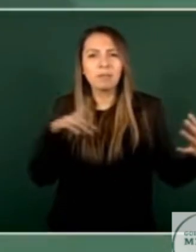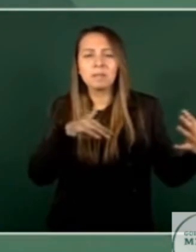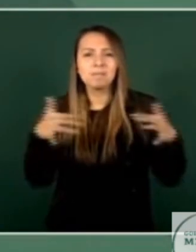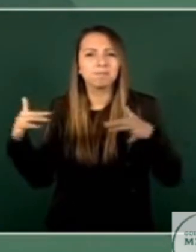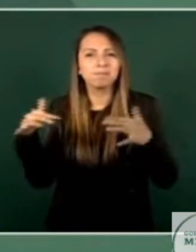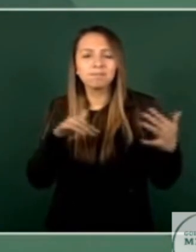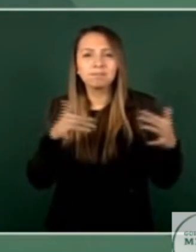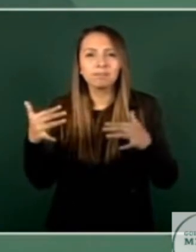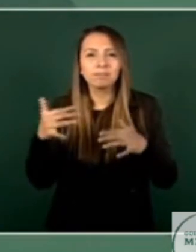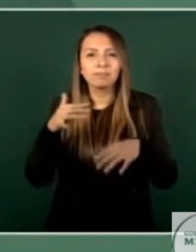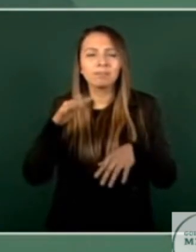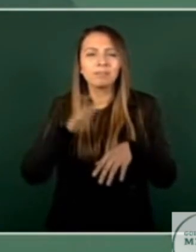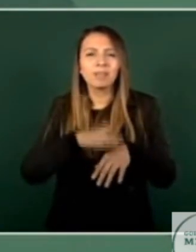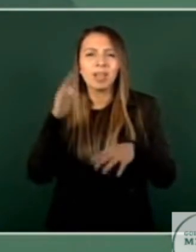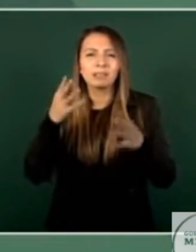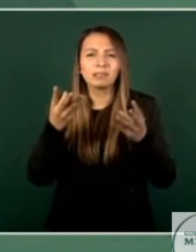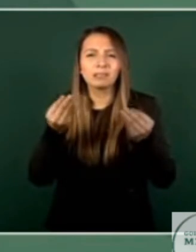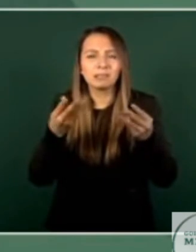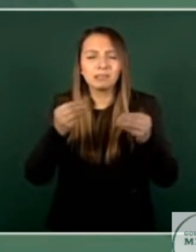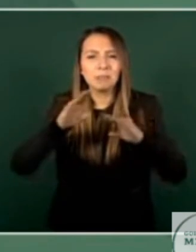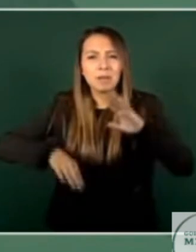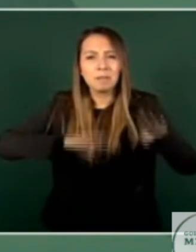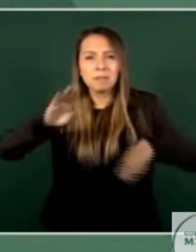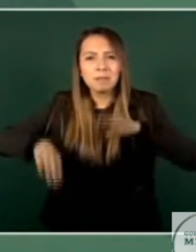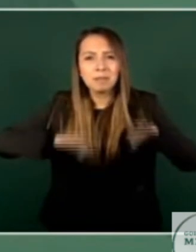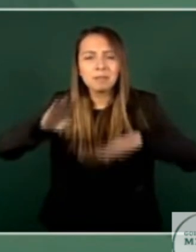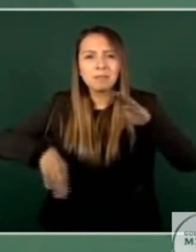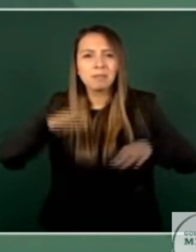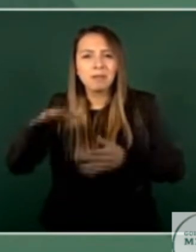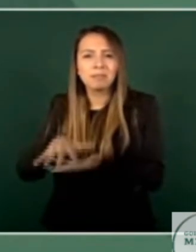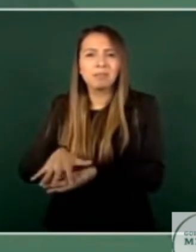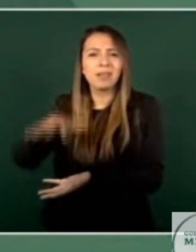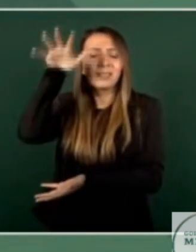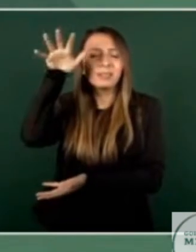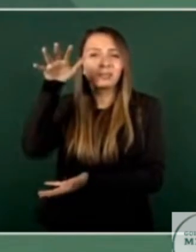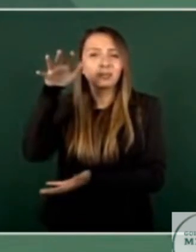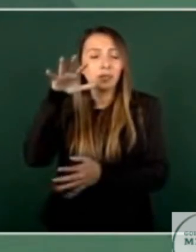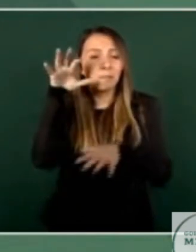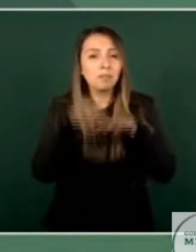los muertos que los heridos y detenidos